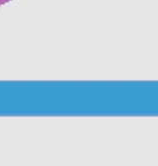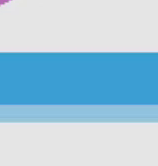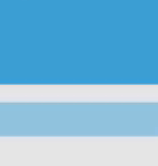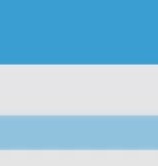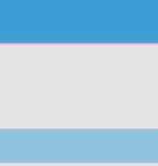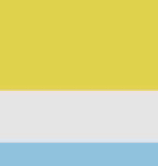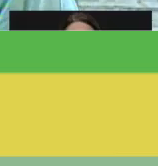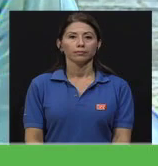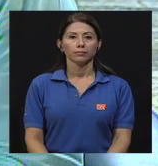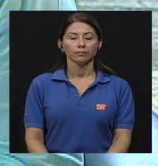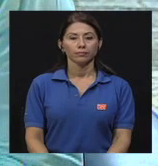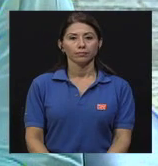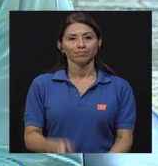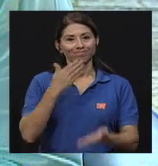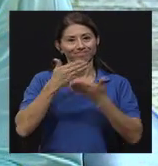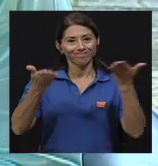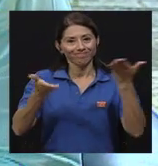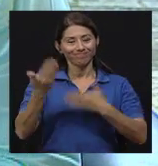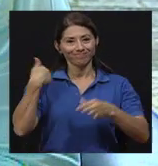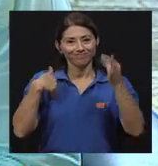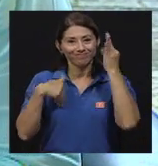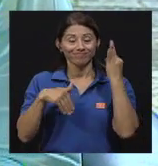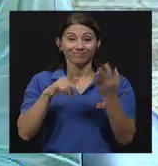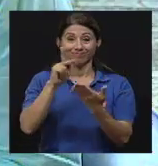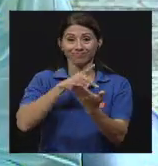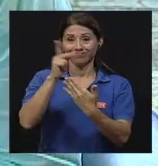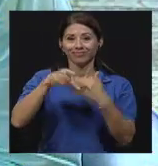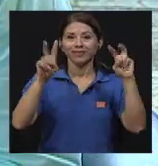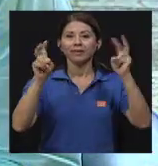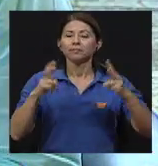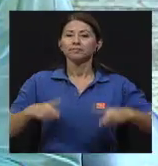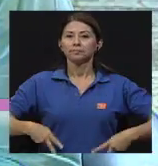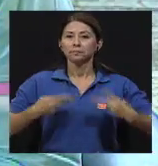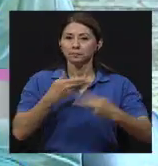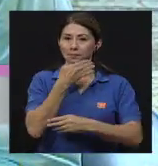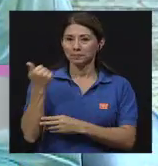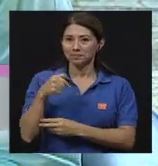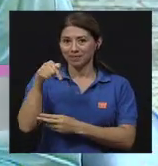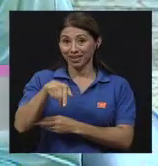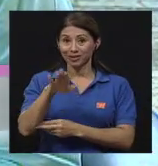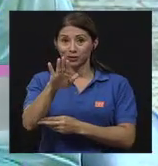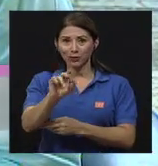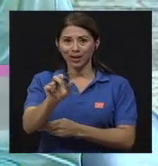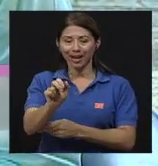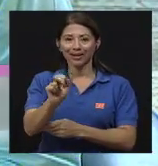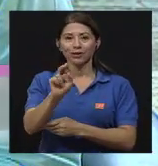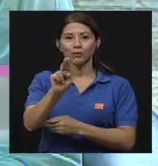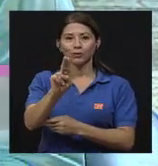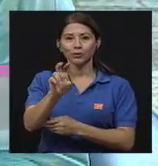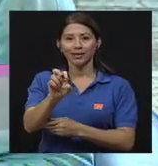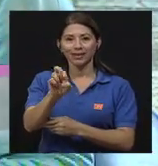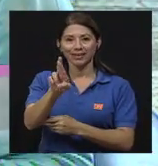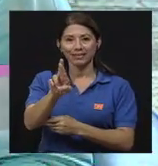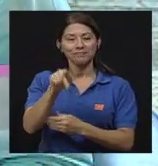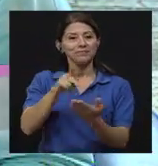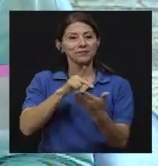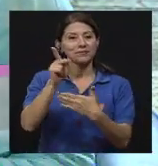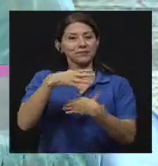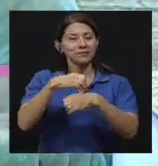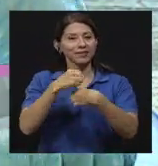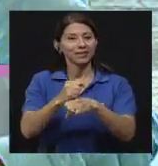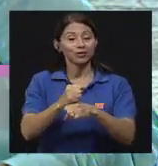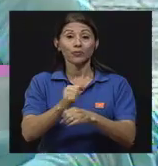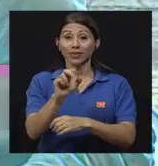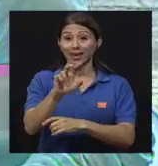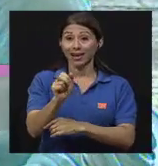Transcription Bienvenidas y bienvenidos a un programa más de Vivir Mejor aquí por su canal UCR. Un programa producido